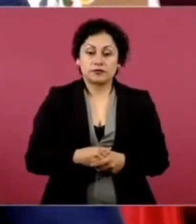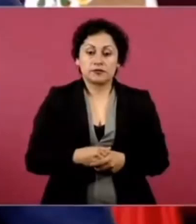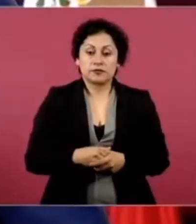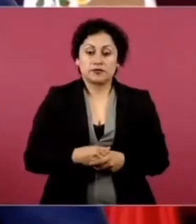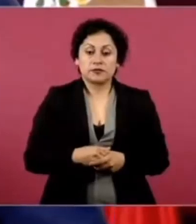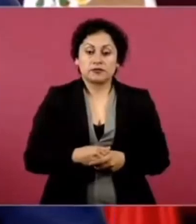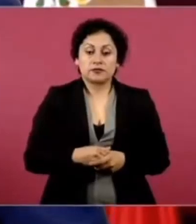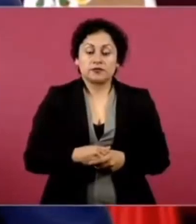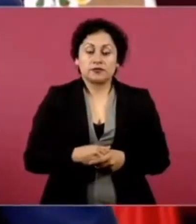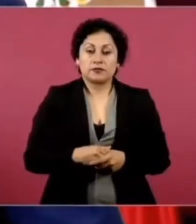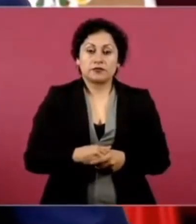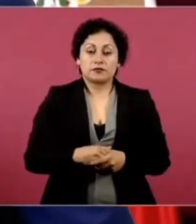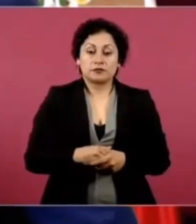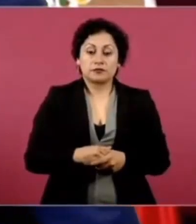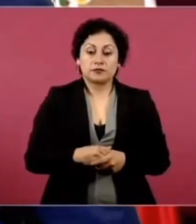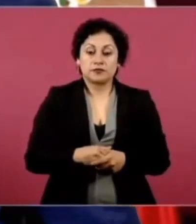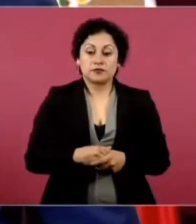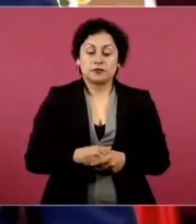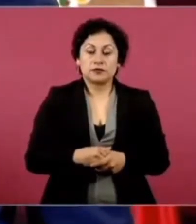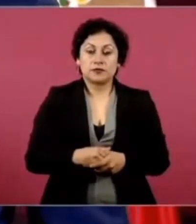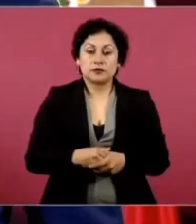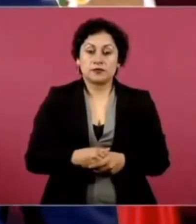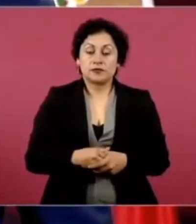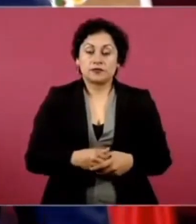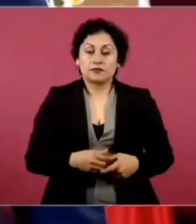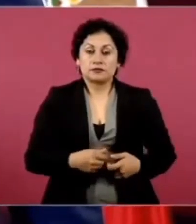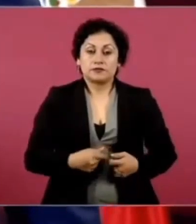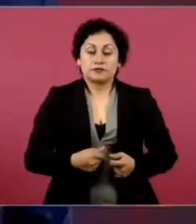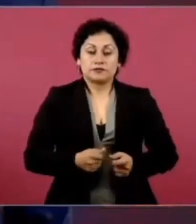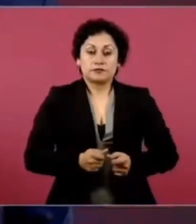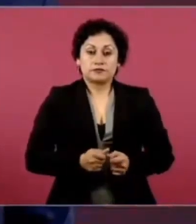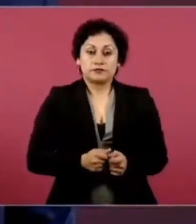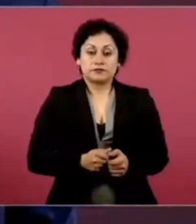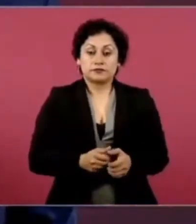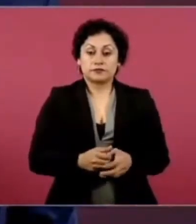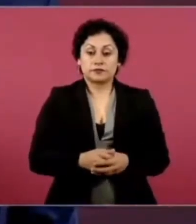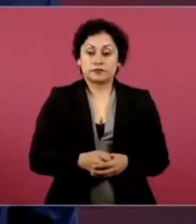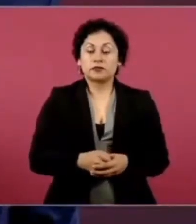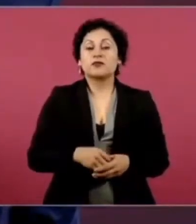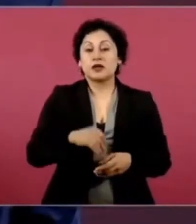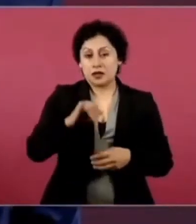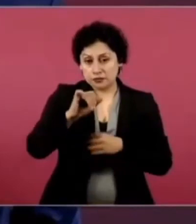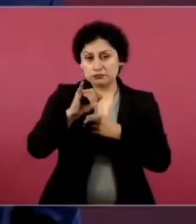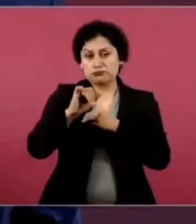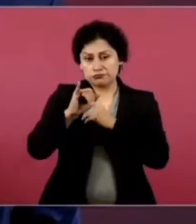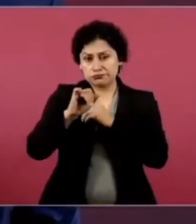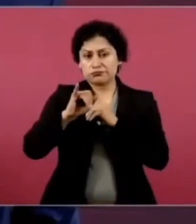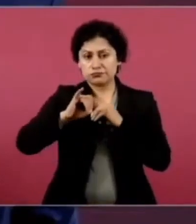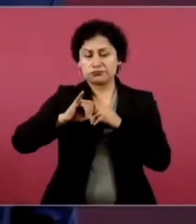Sí, se fortalece,